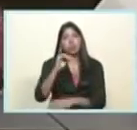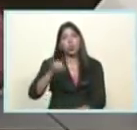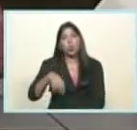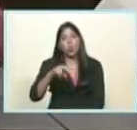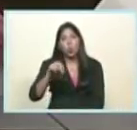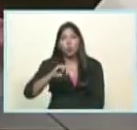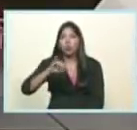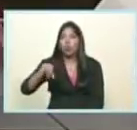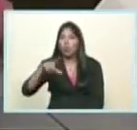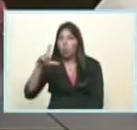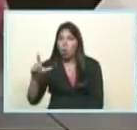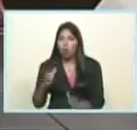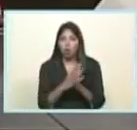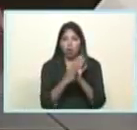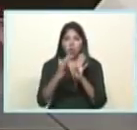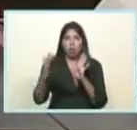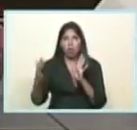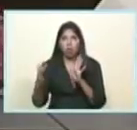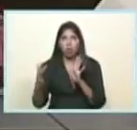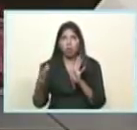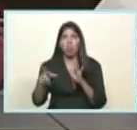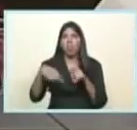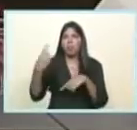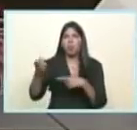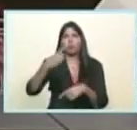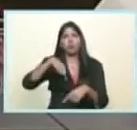se acordó un cronograma electoral,